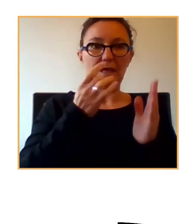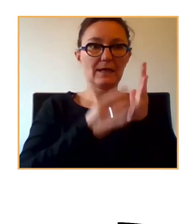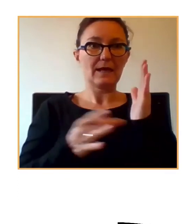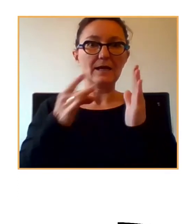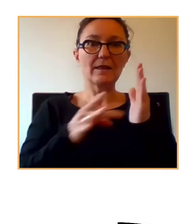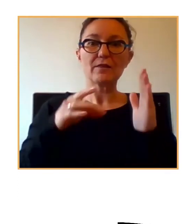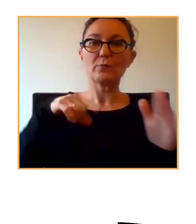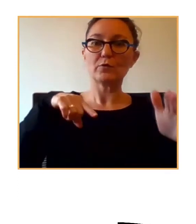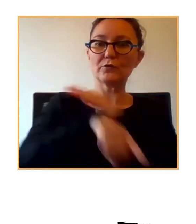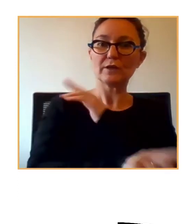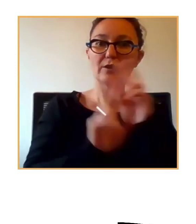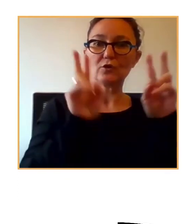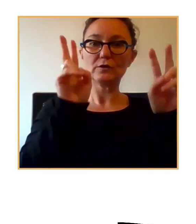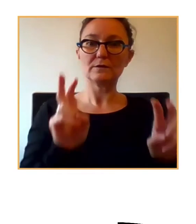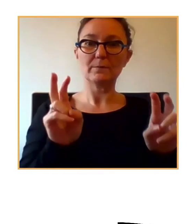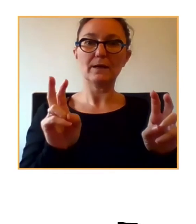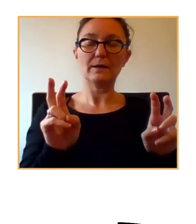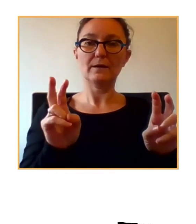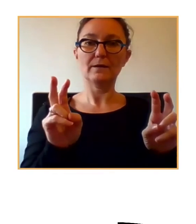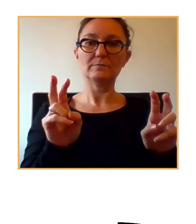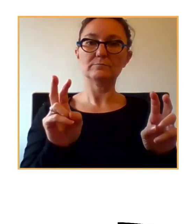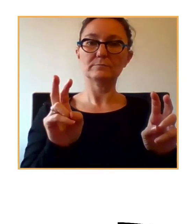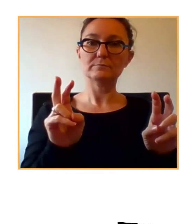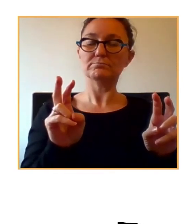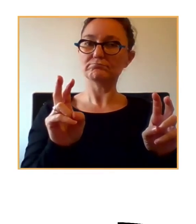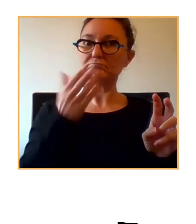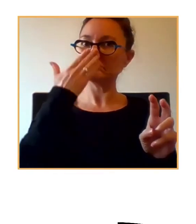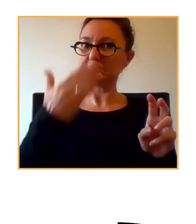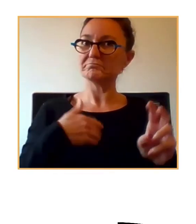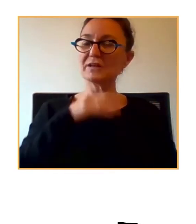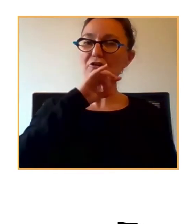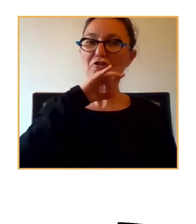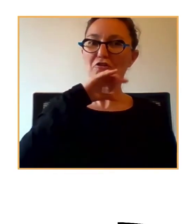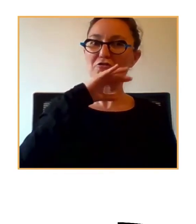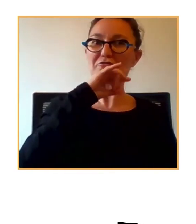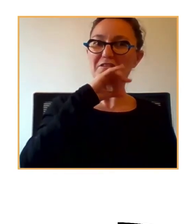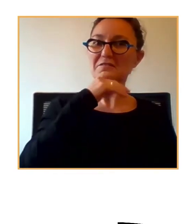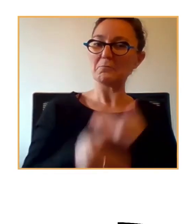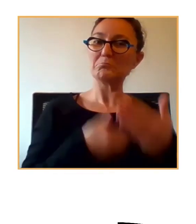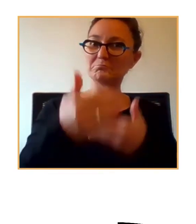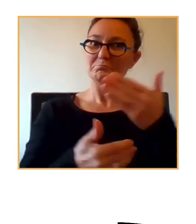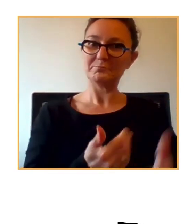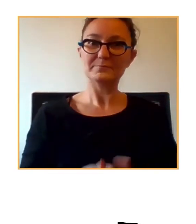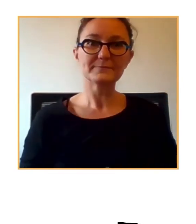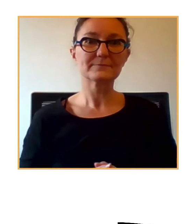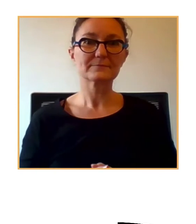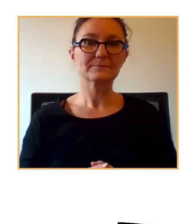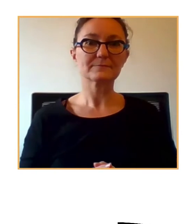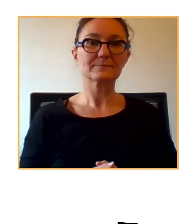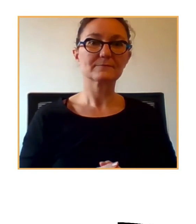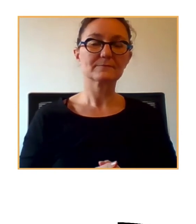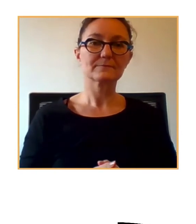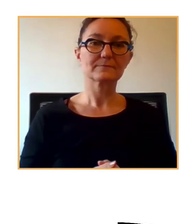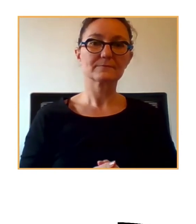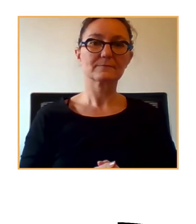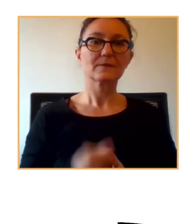que se está adaptando el tema, estoy muy contenta de cómo está saliendo todo. Yo creo que hasta ahora en la